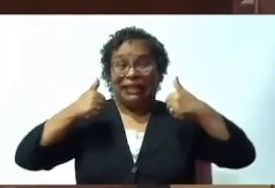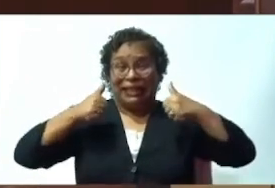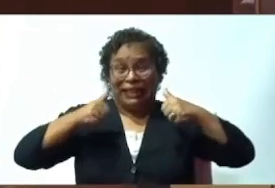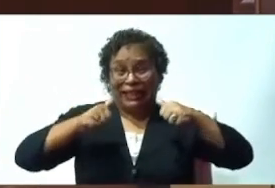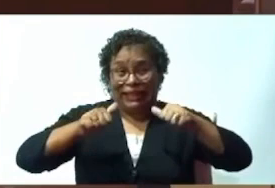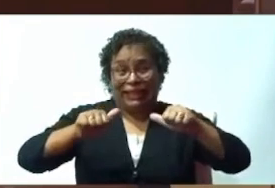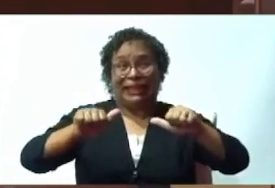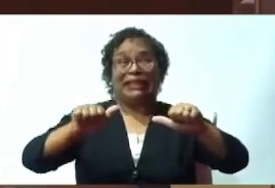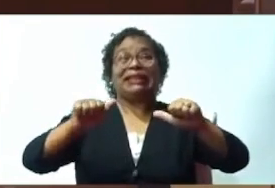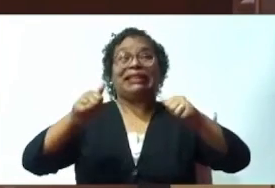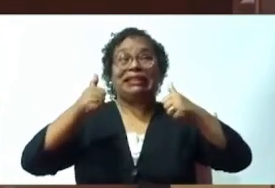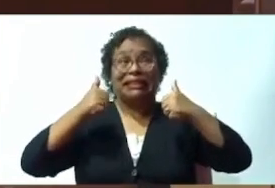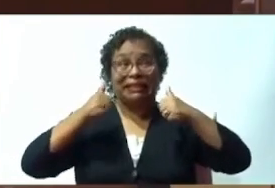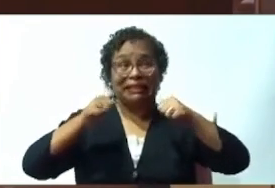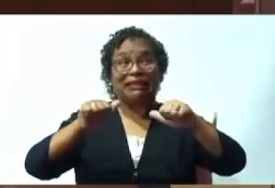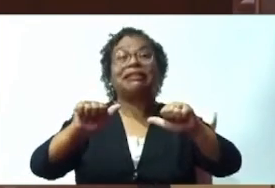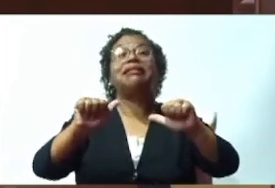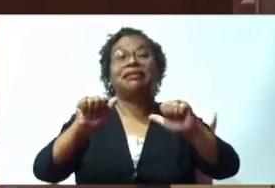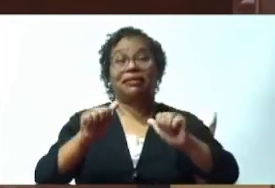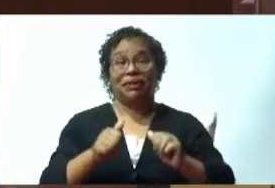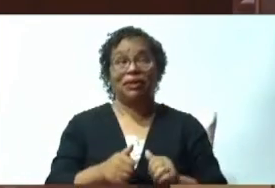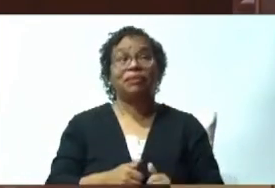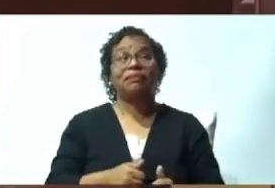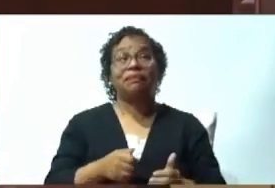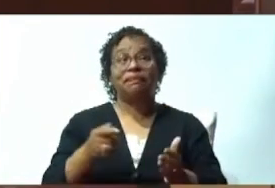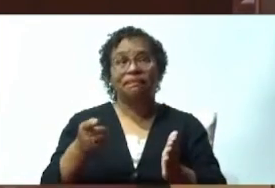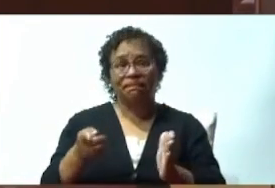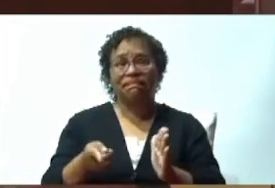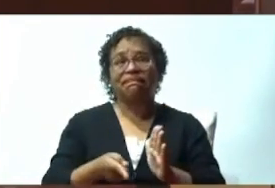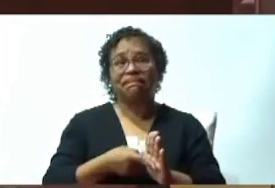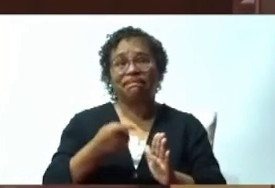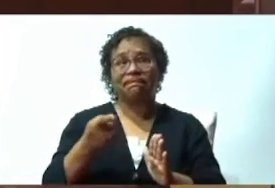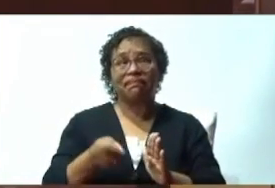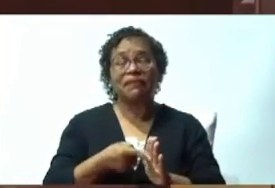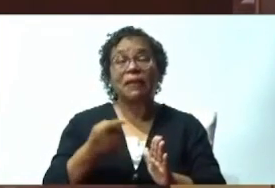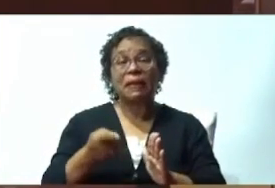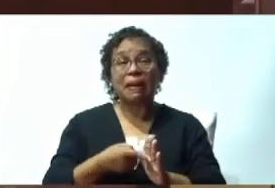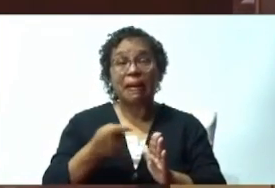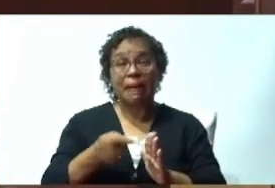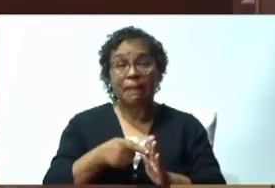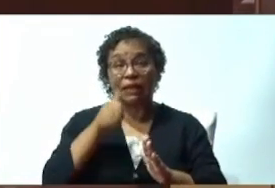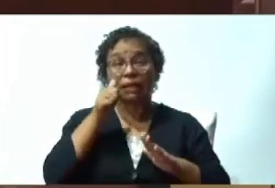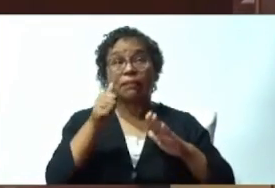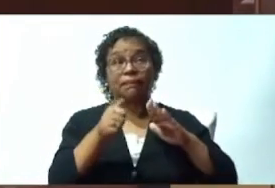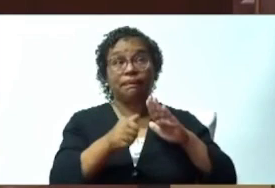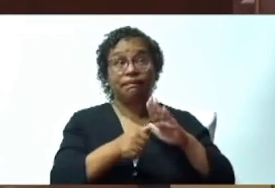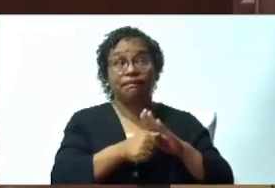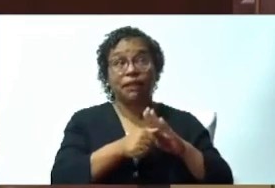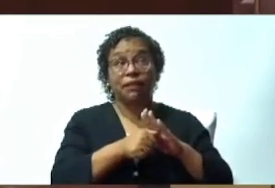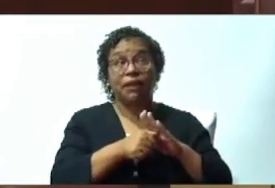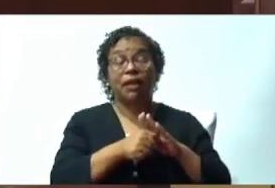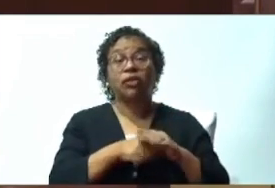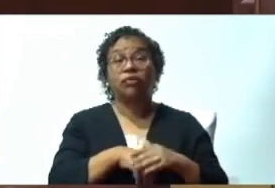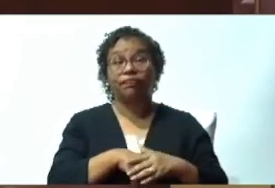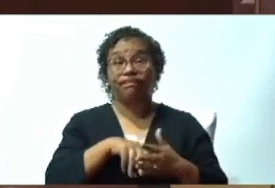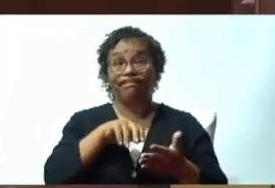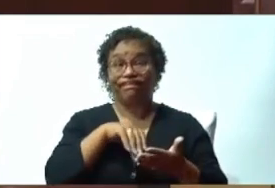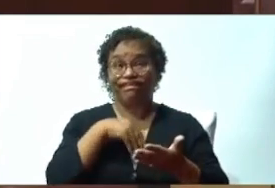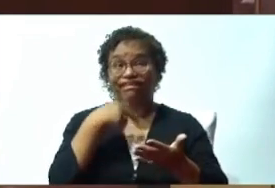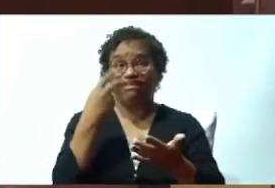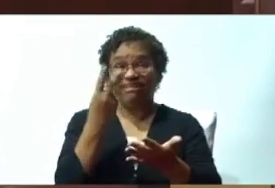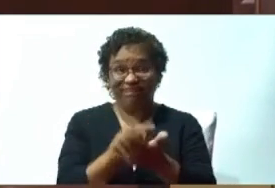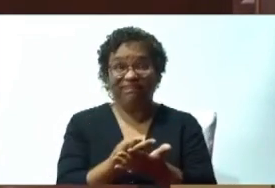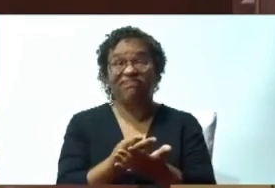A veces en privado, en público parezco más fuerte, pero en privado uno se pone más